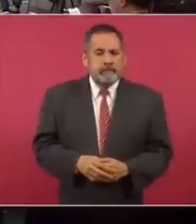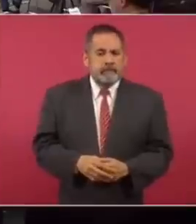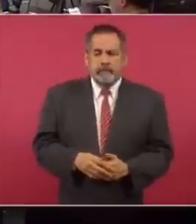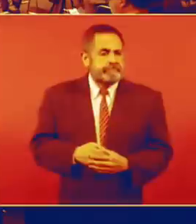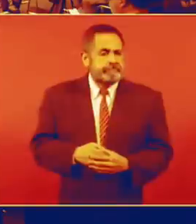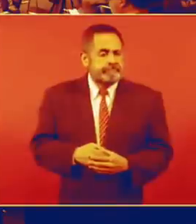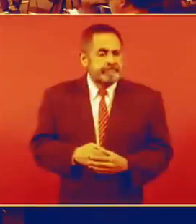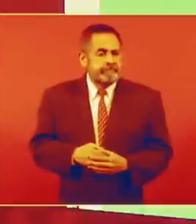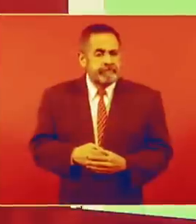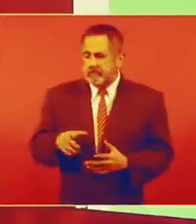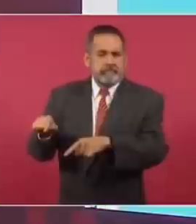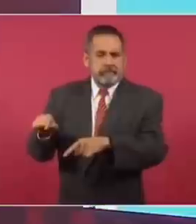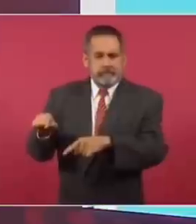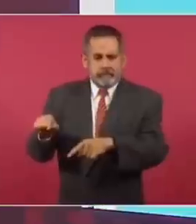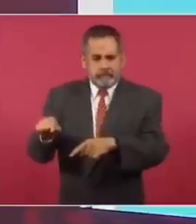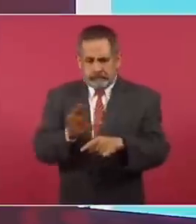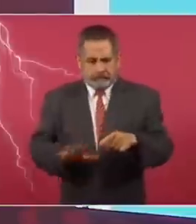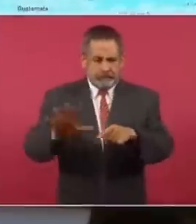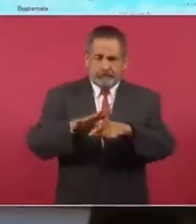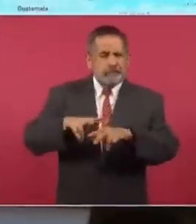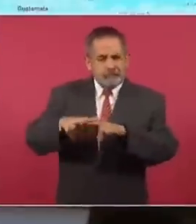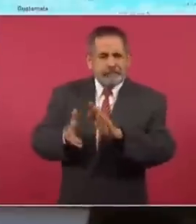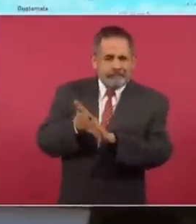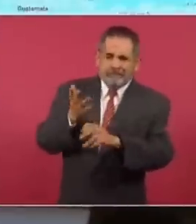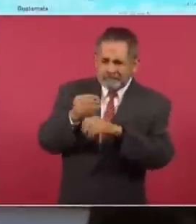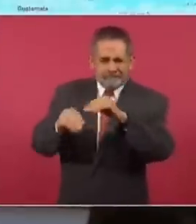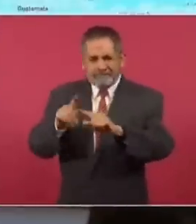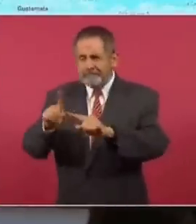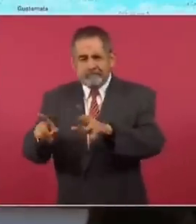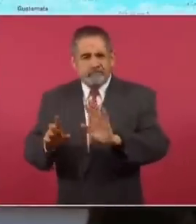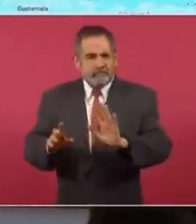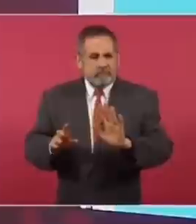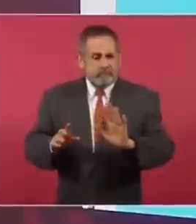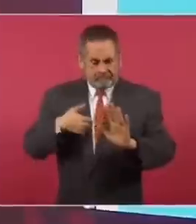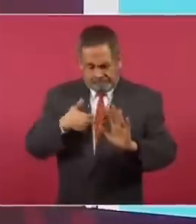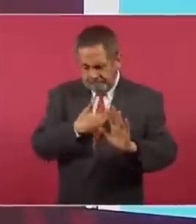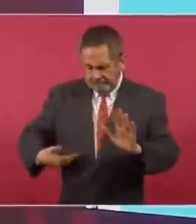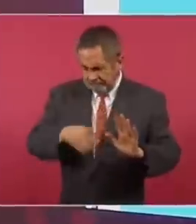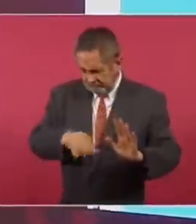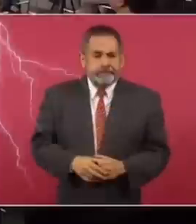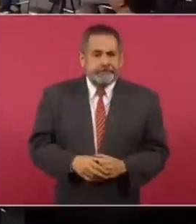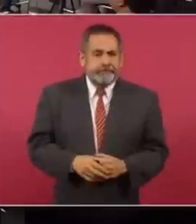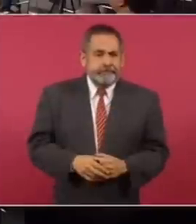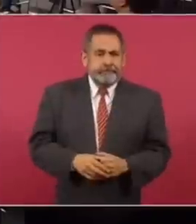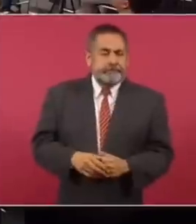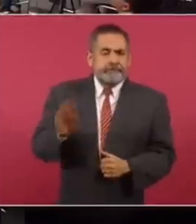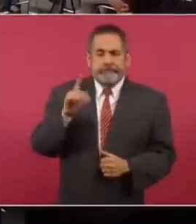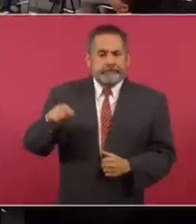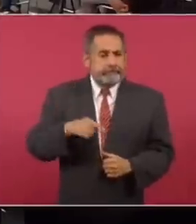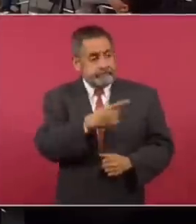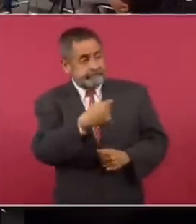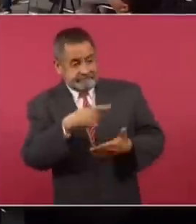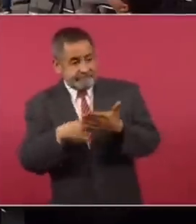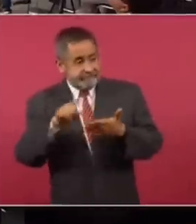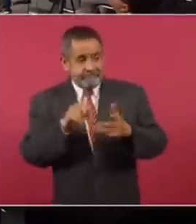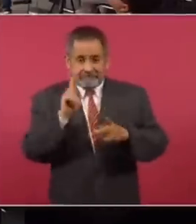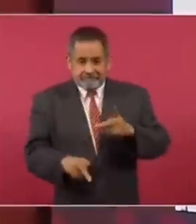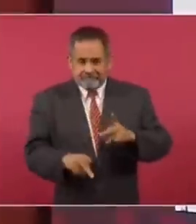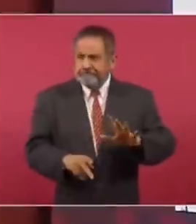decidimos proteger todas las obras y hacer uso de nuestras facultades legales. De repente nos cancelan